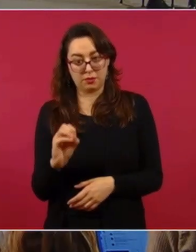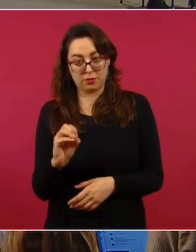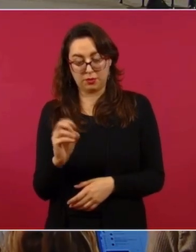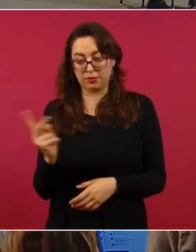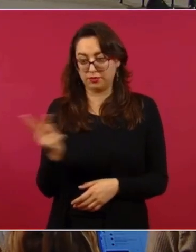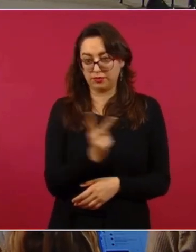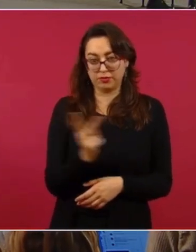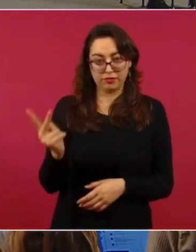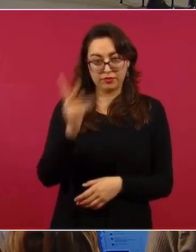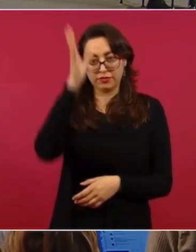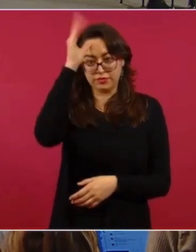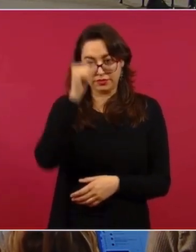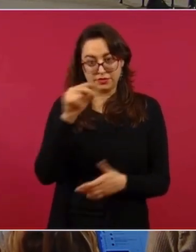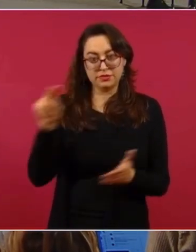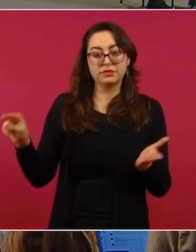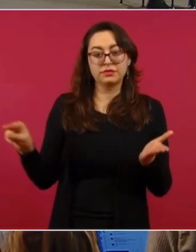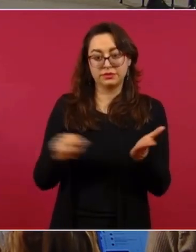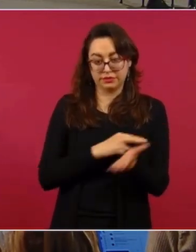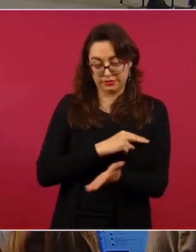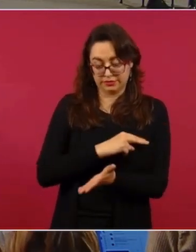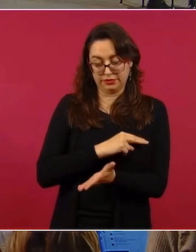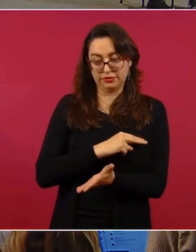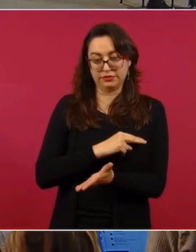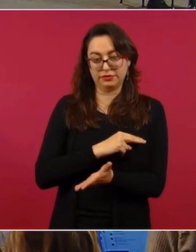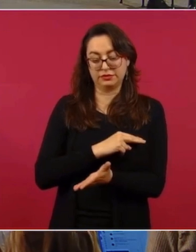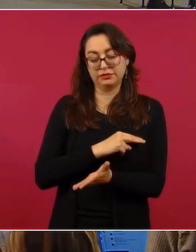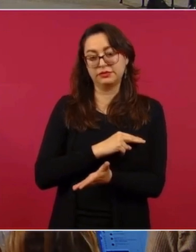en Estados Unidos.